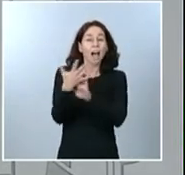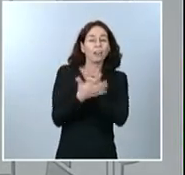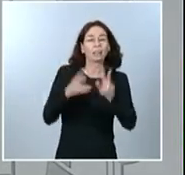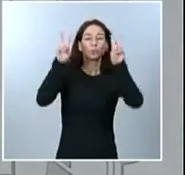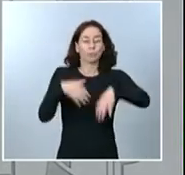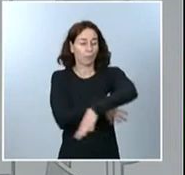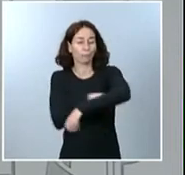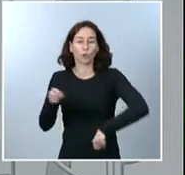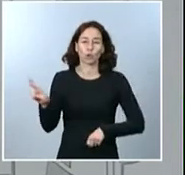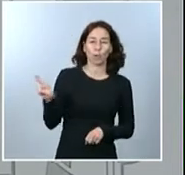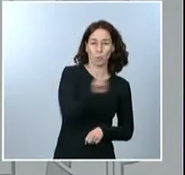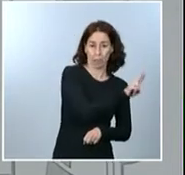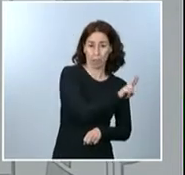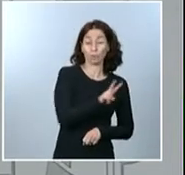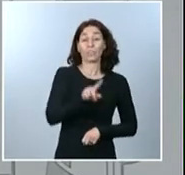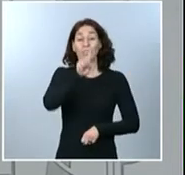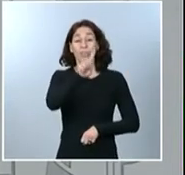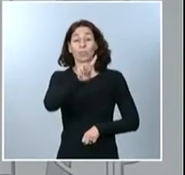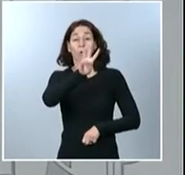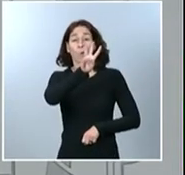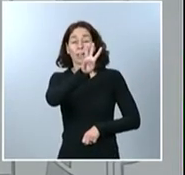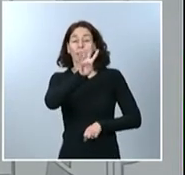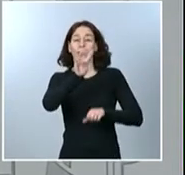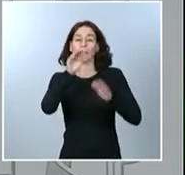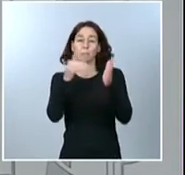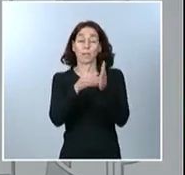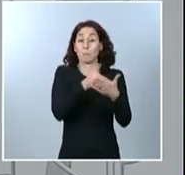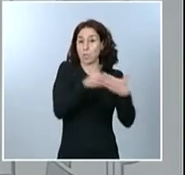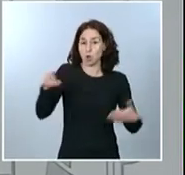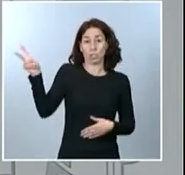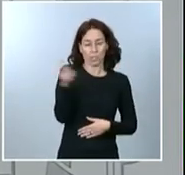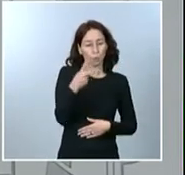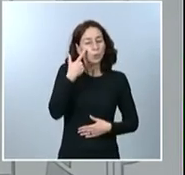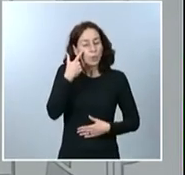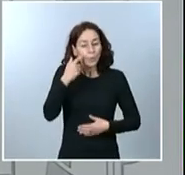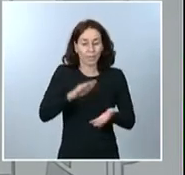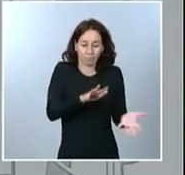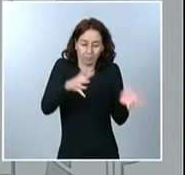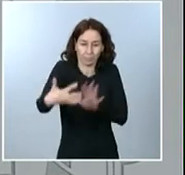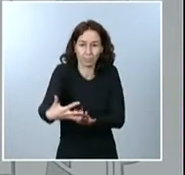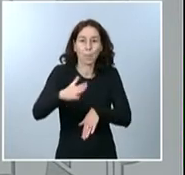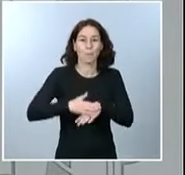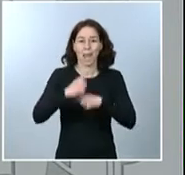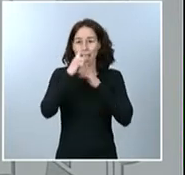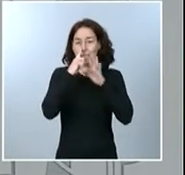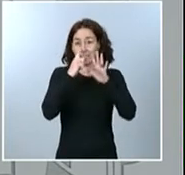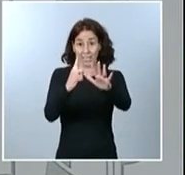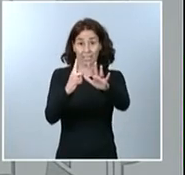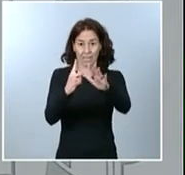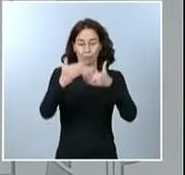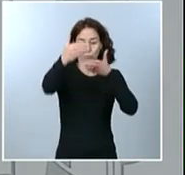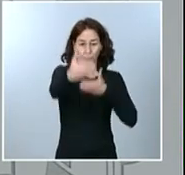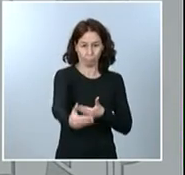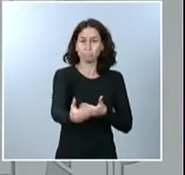movilización de más de 140.000 millones de euros para nuestra economía durante los próximos seis años. Pero estaremos en permanente coordinación.